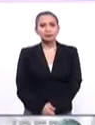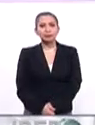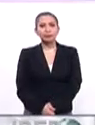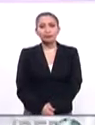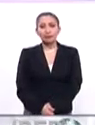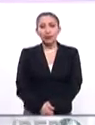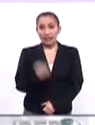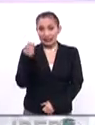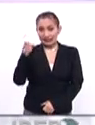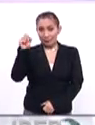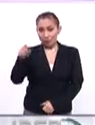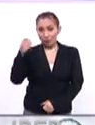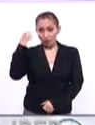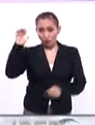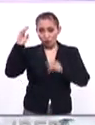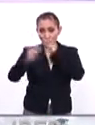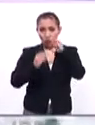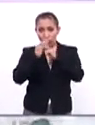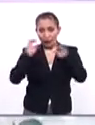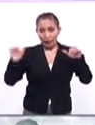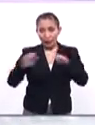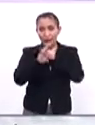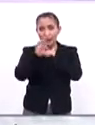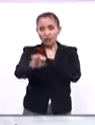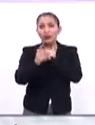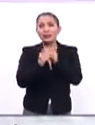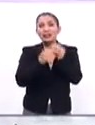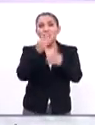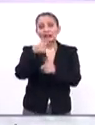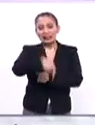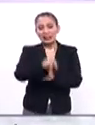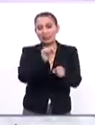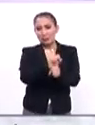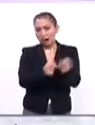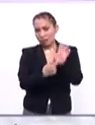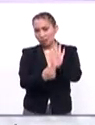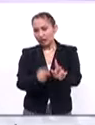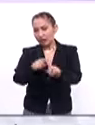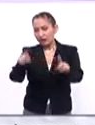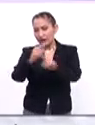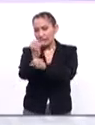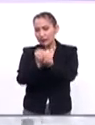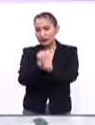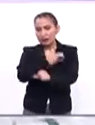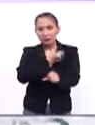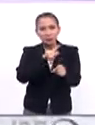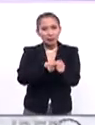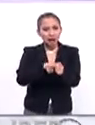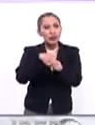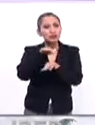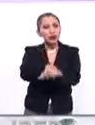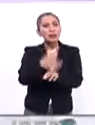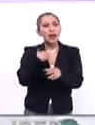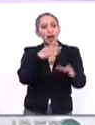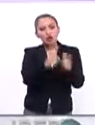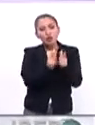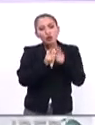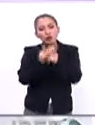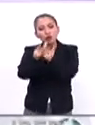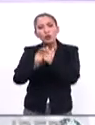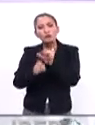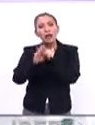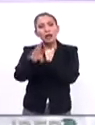Y en el marco de este Foro Mundial de Migración y Desarrollo, esta semana le hemos estado presentando una serie de reportajes especiales sobre los movimientos